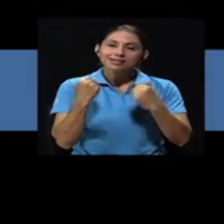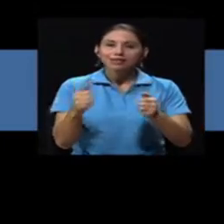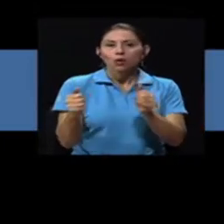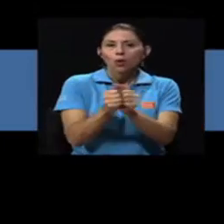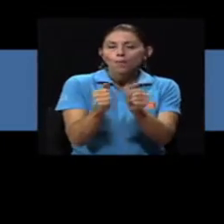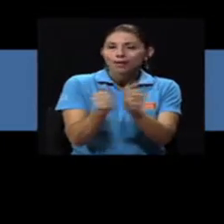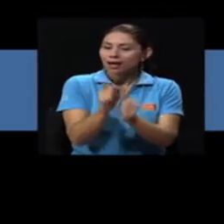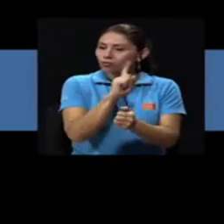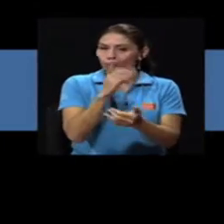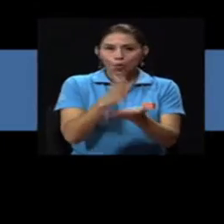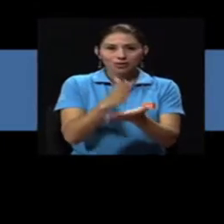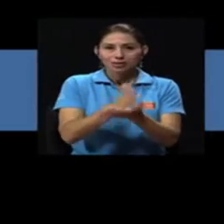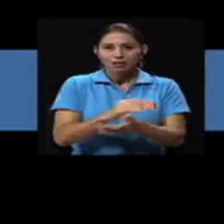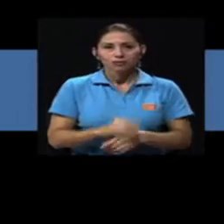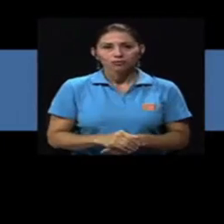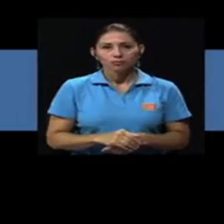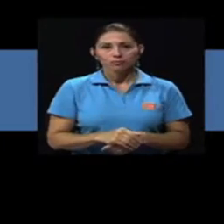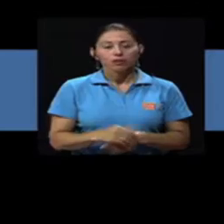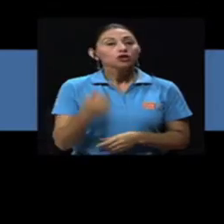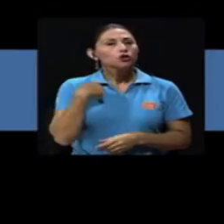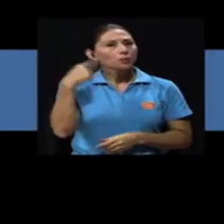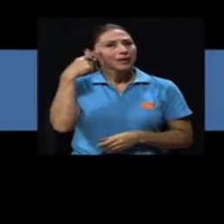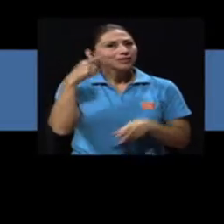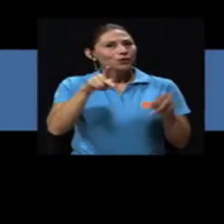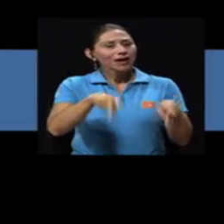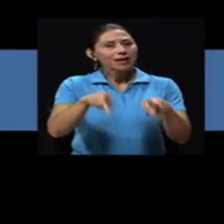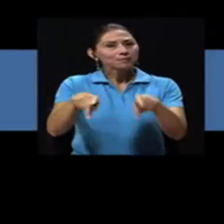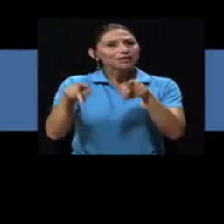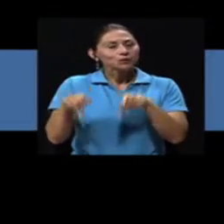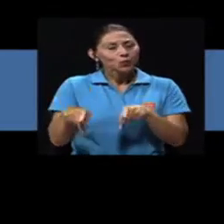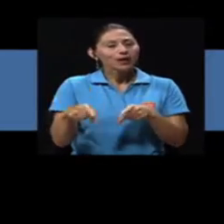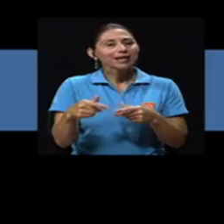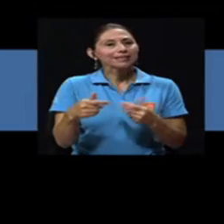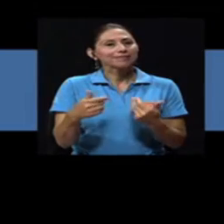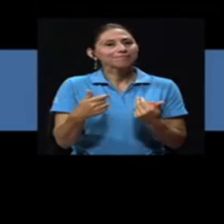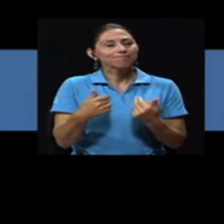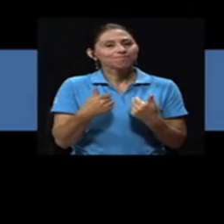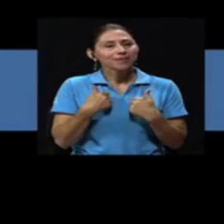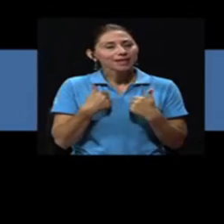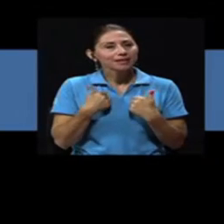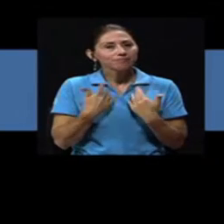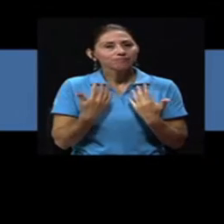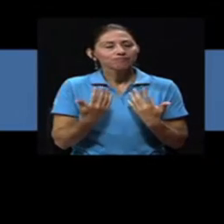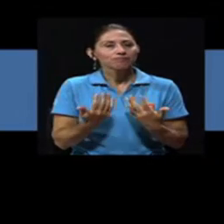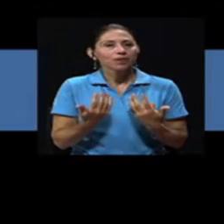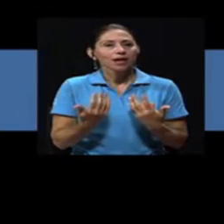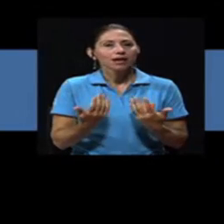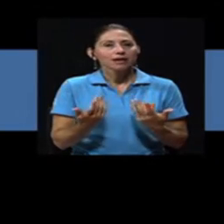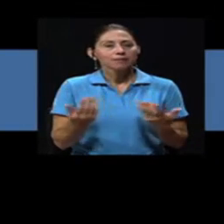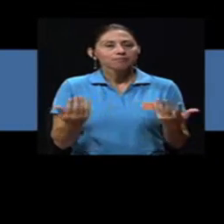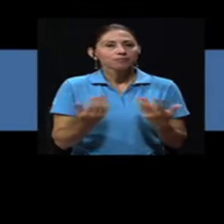ayudándoles a hacer ejercicio, acompañándolos, no molestándolos. Pienso que las personas sí cargan algún tipo de